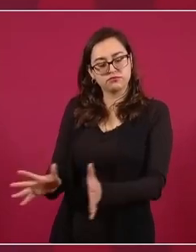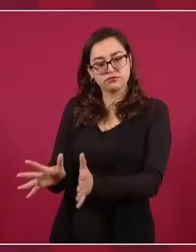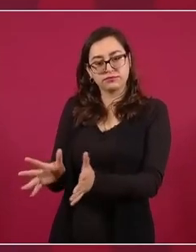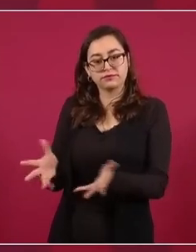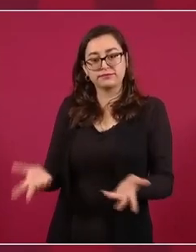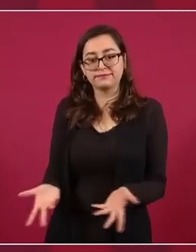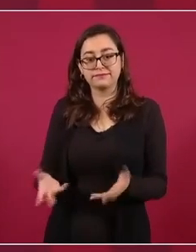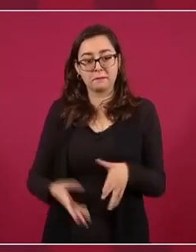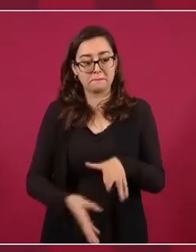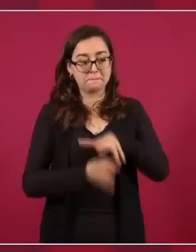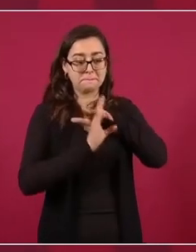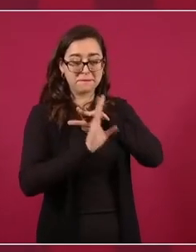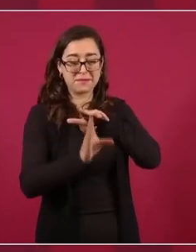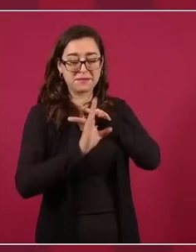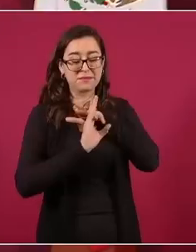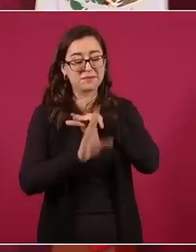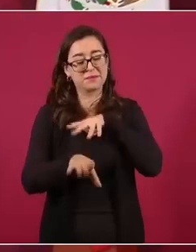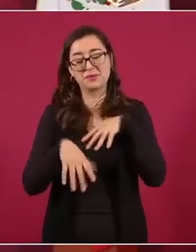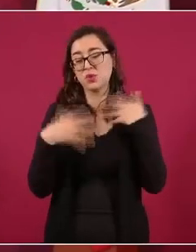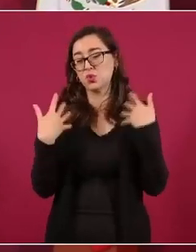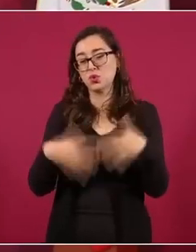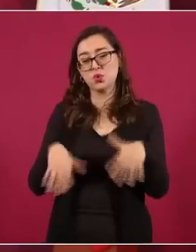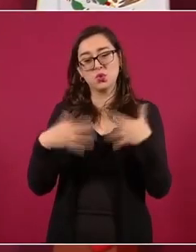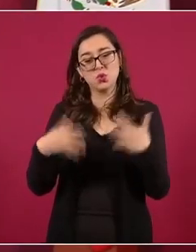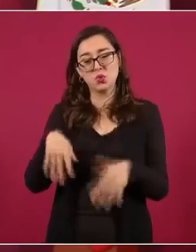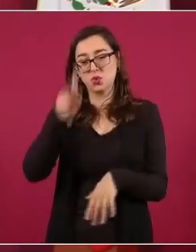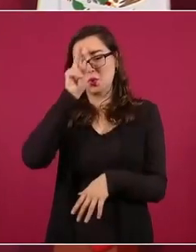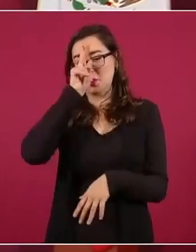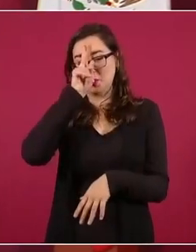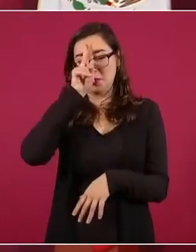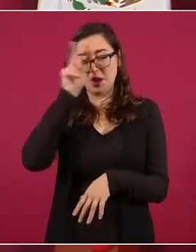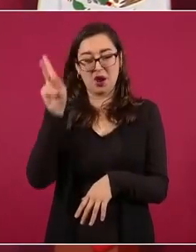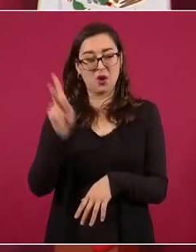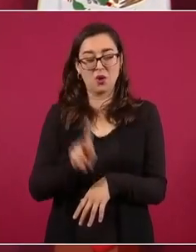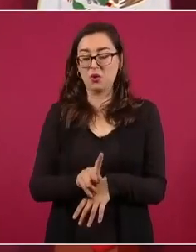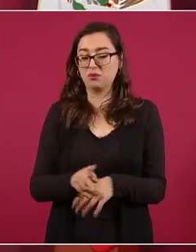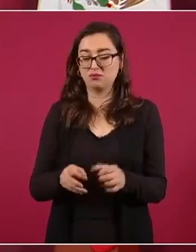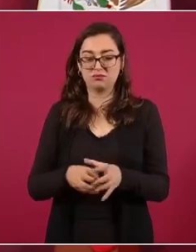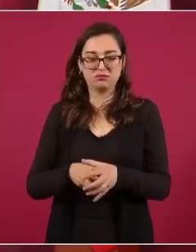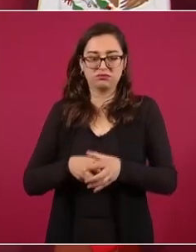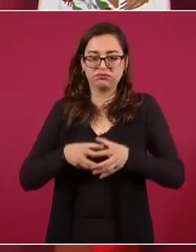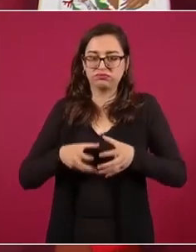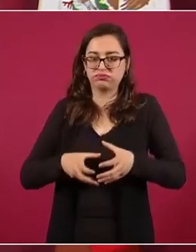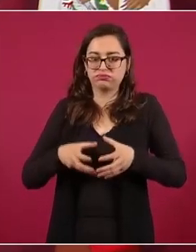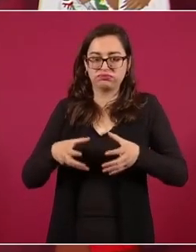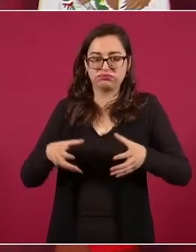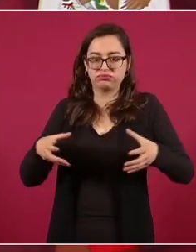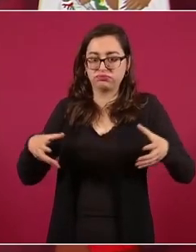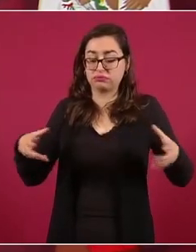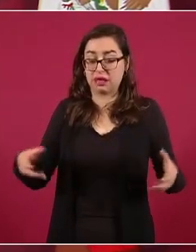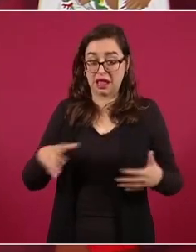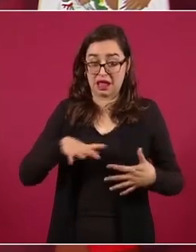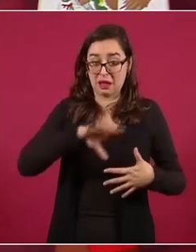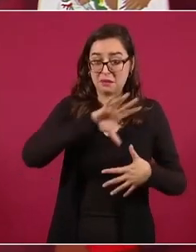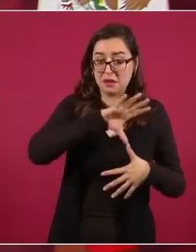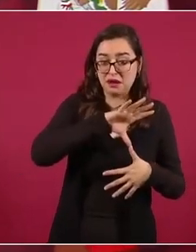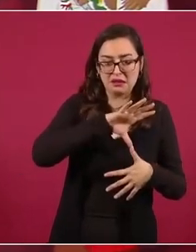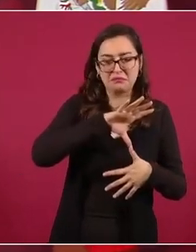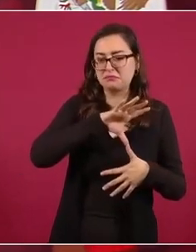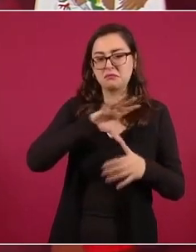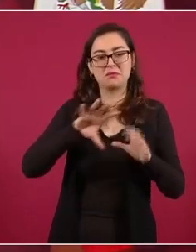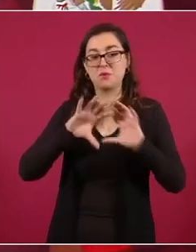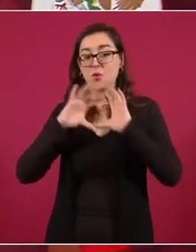migratorio pues está creciendo mucho y no sólo es en en América, es en América,